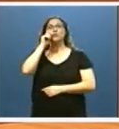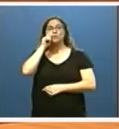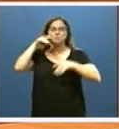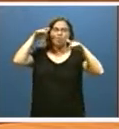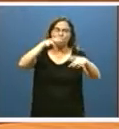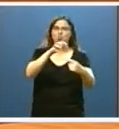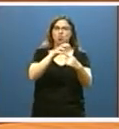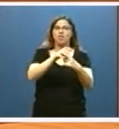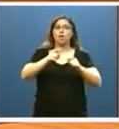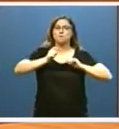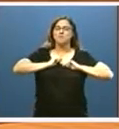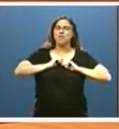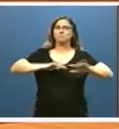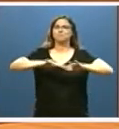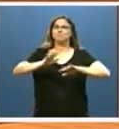como motor de desarrollo rural.